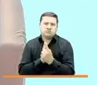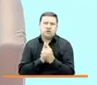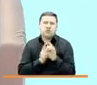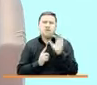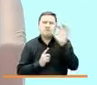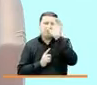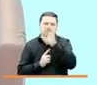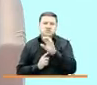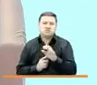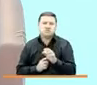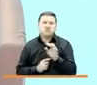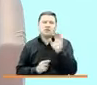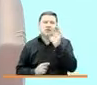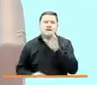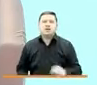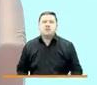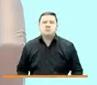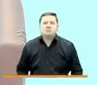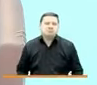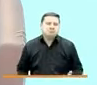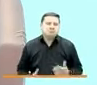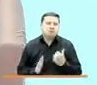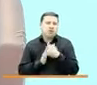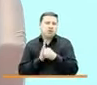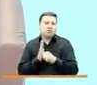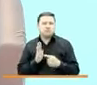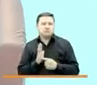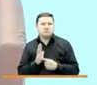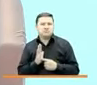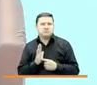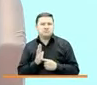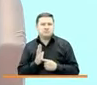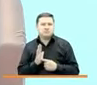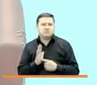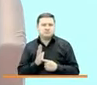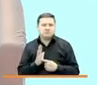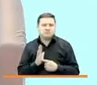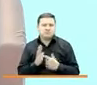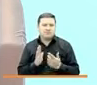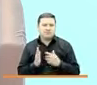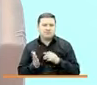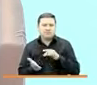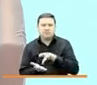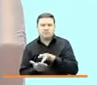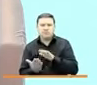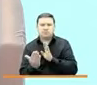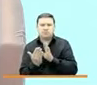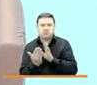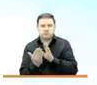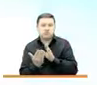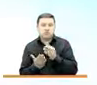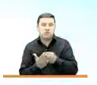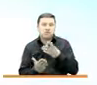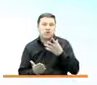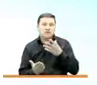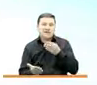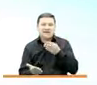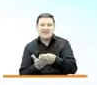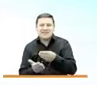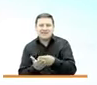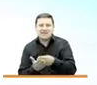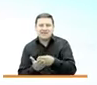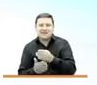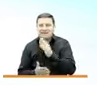en diversos países. Es un programa, ese programa de manera presencial es muy costoso y no está a nuestro